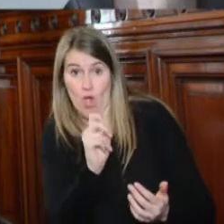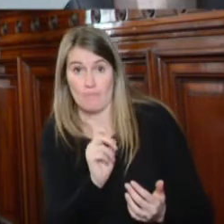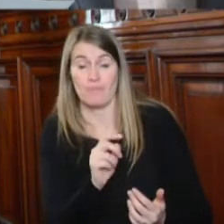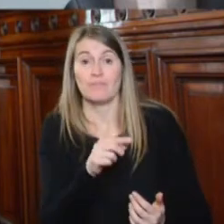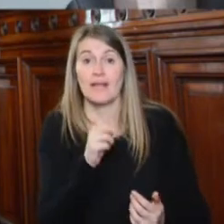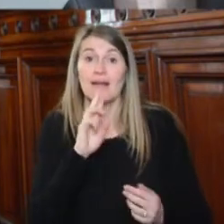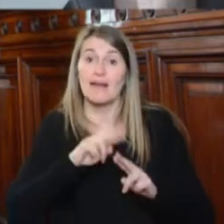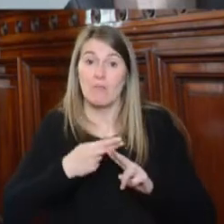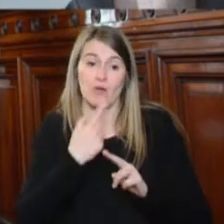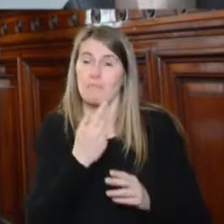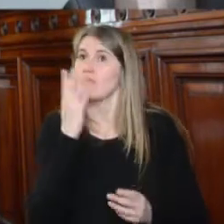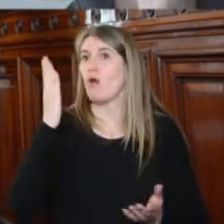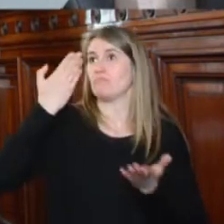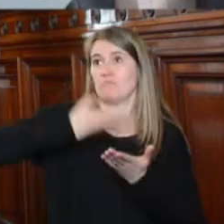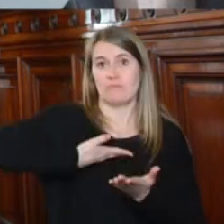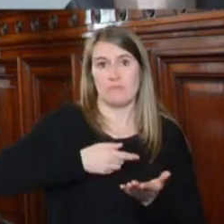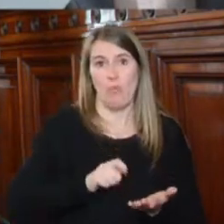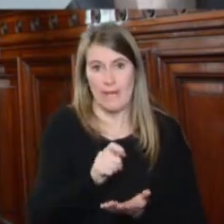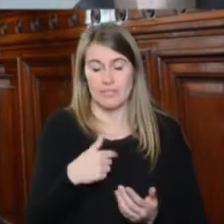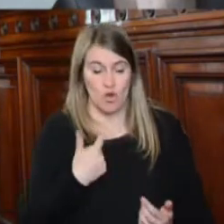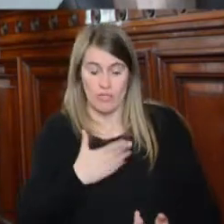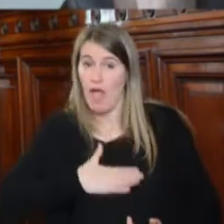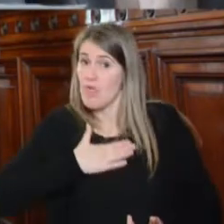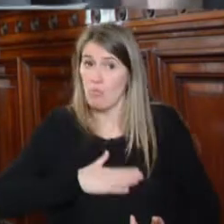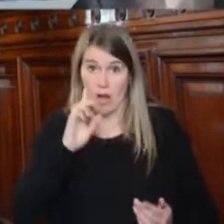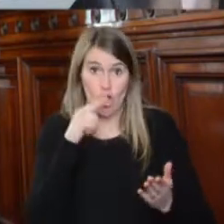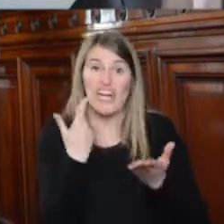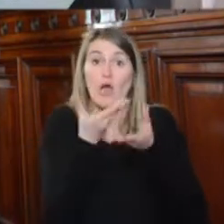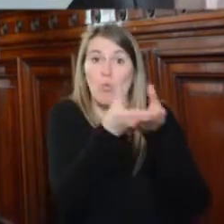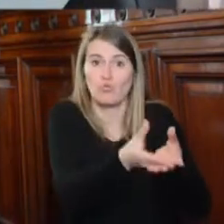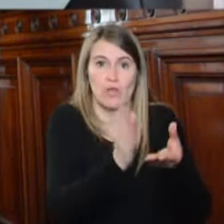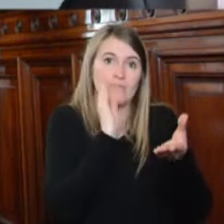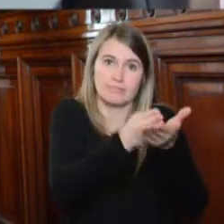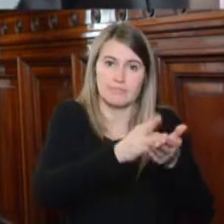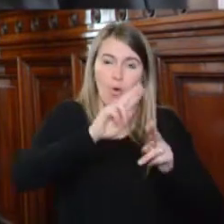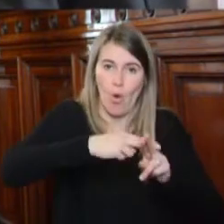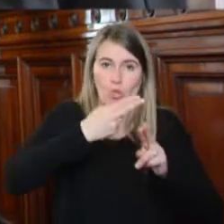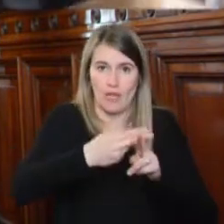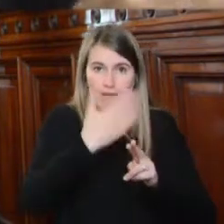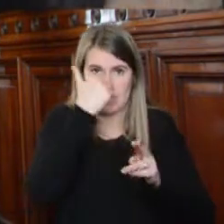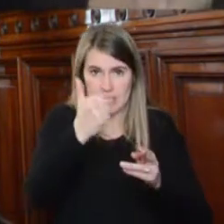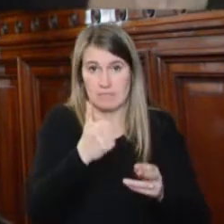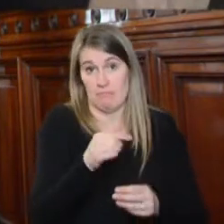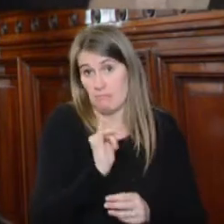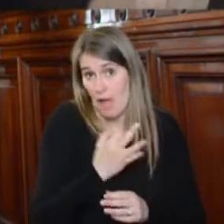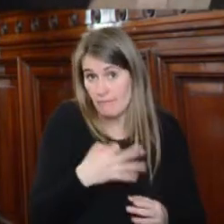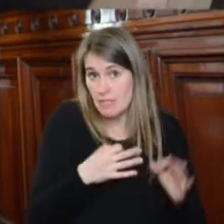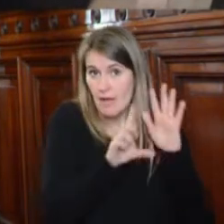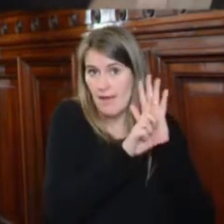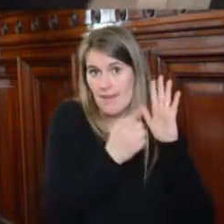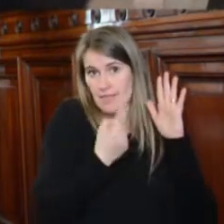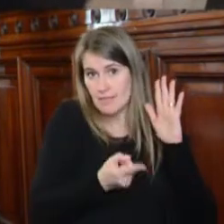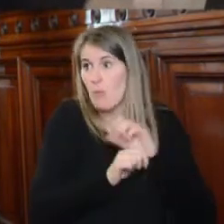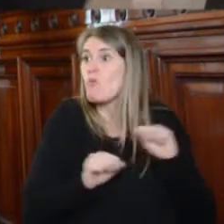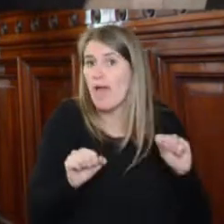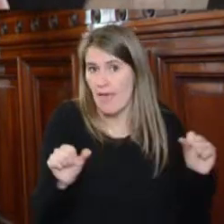recusación de la señora jueza nacional del trabajo, Dora Temis, por las decisiones que adoptara el legítimo ejercicio de sus